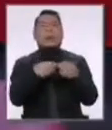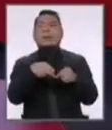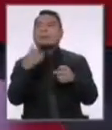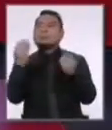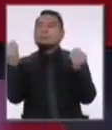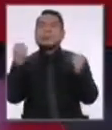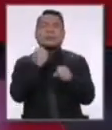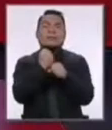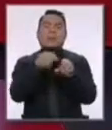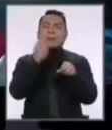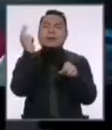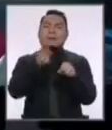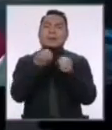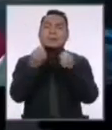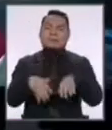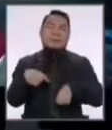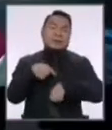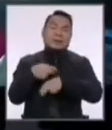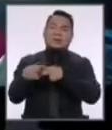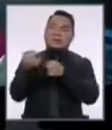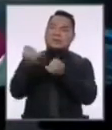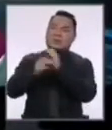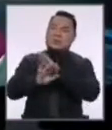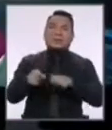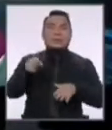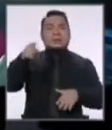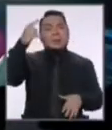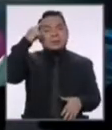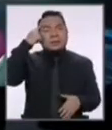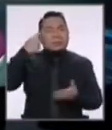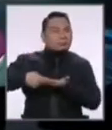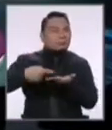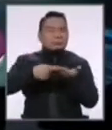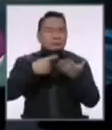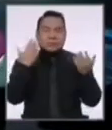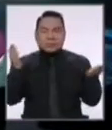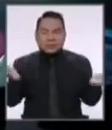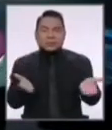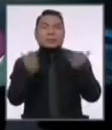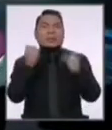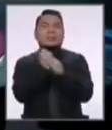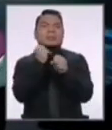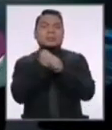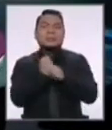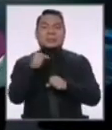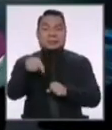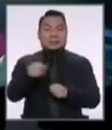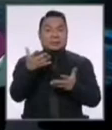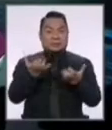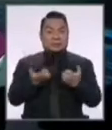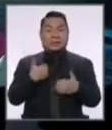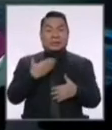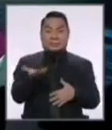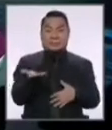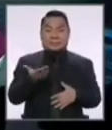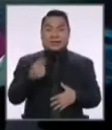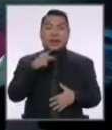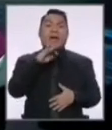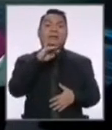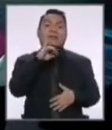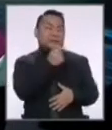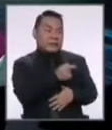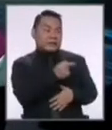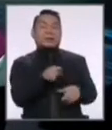podemos abrir también el debate por el tiempo que resta respecto a medidas concretas para fomentar el empleo. Y aquí sí quiero invitar entre George